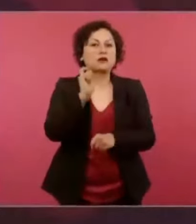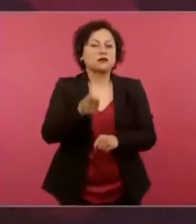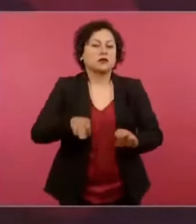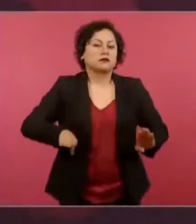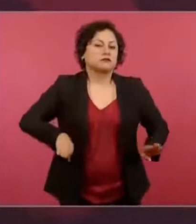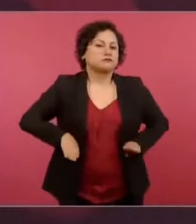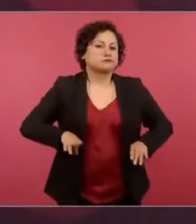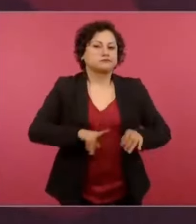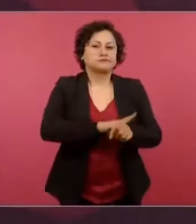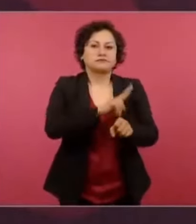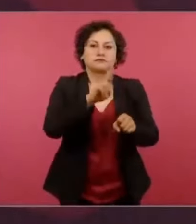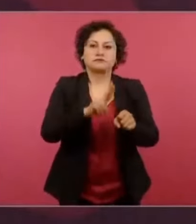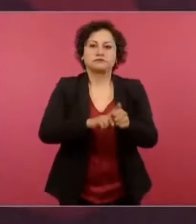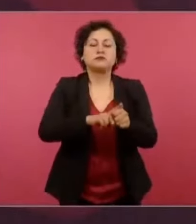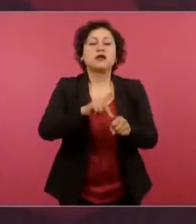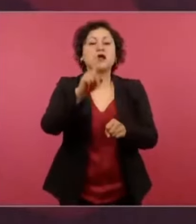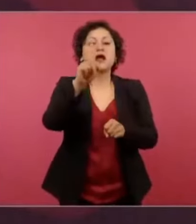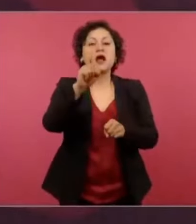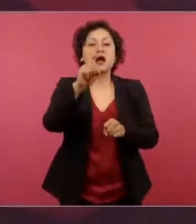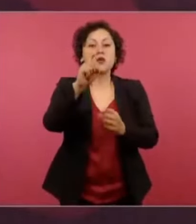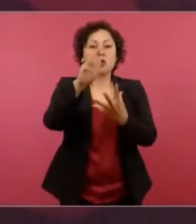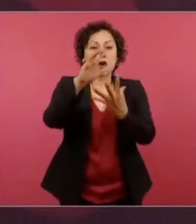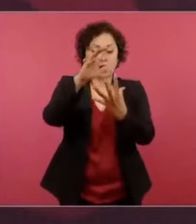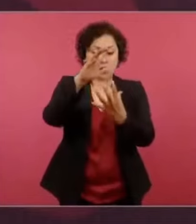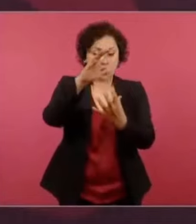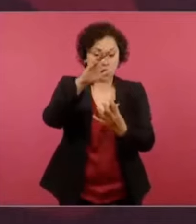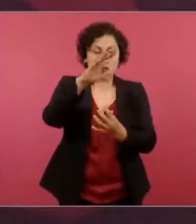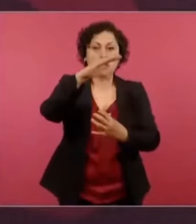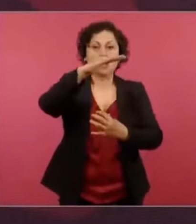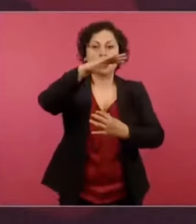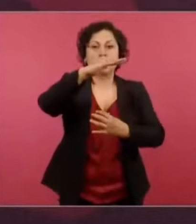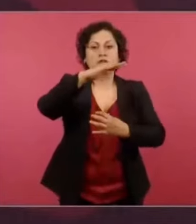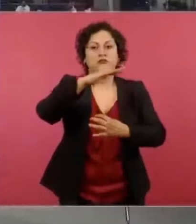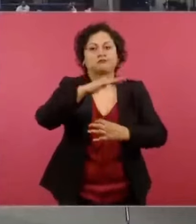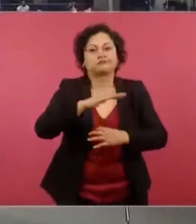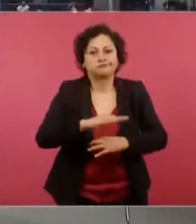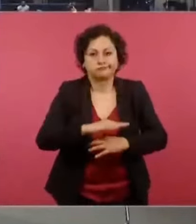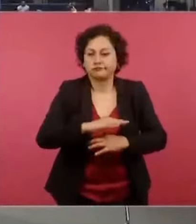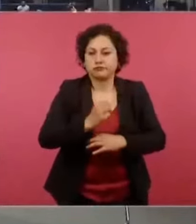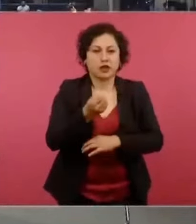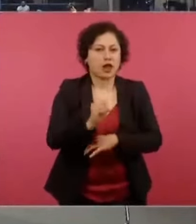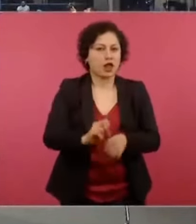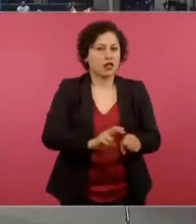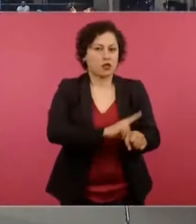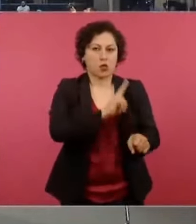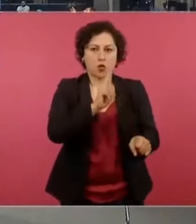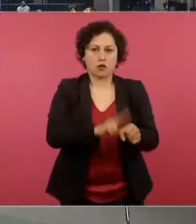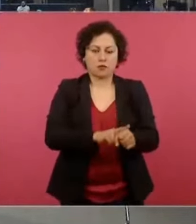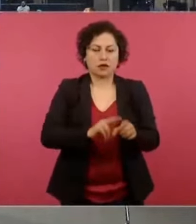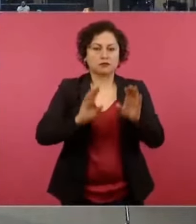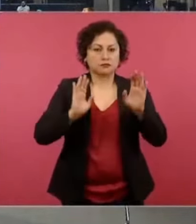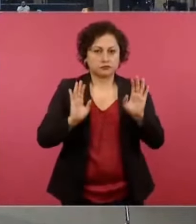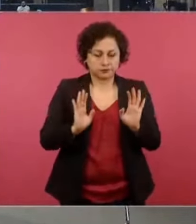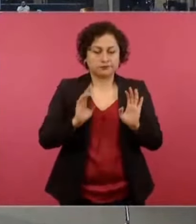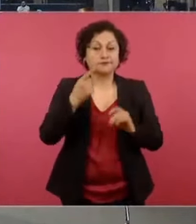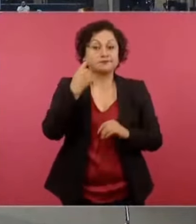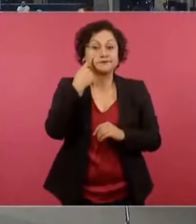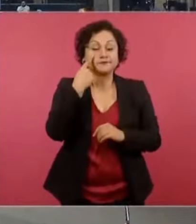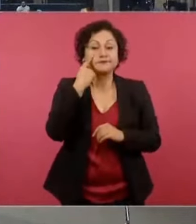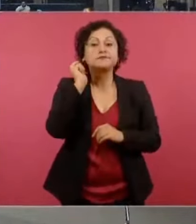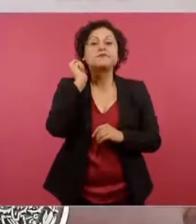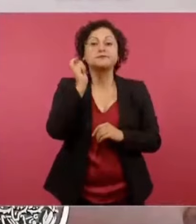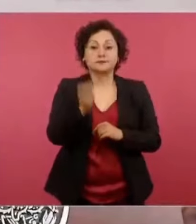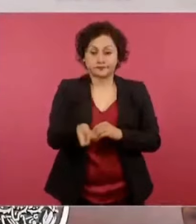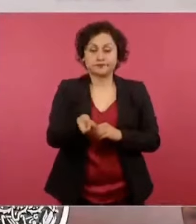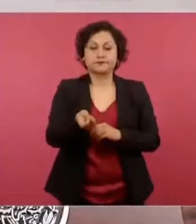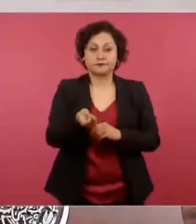hablado, y esto Jesús nos lo puede explicar, que donde querían